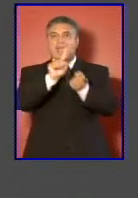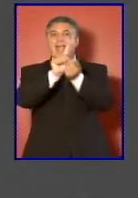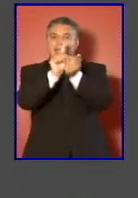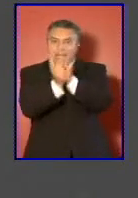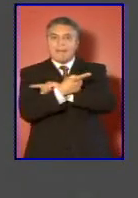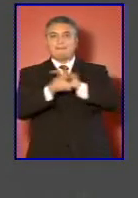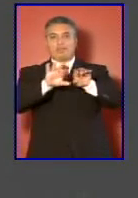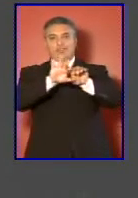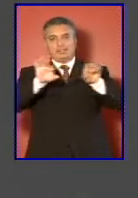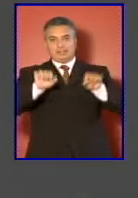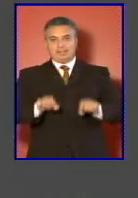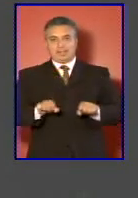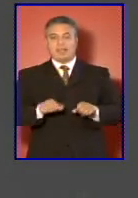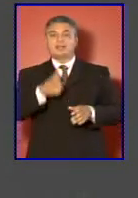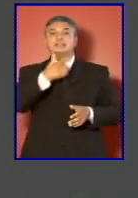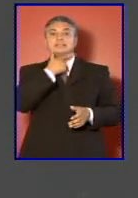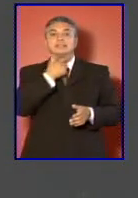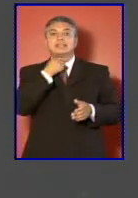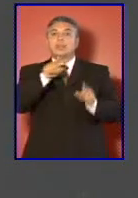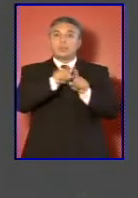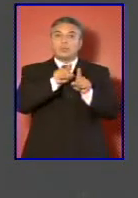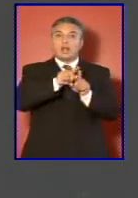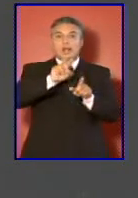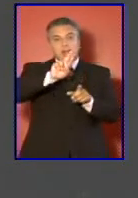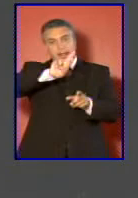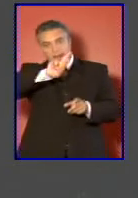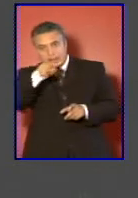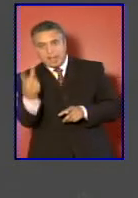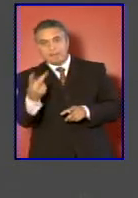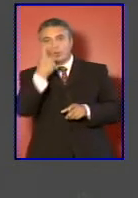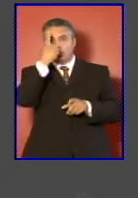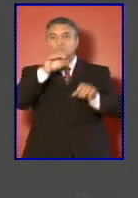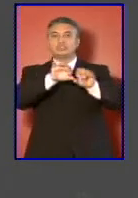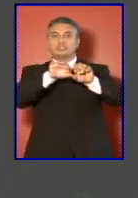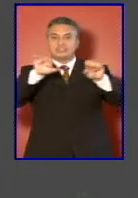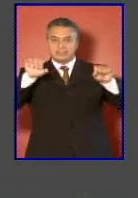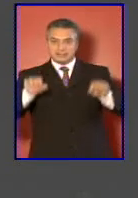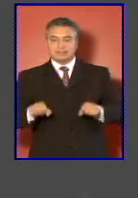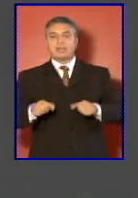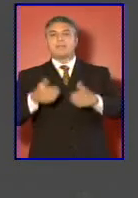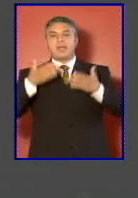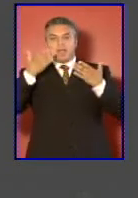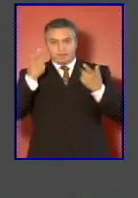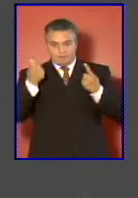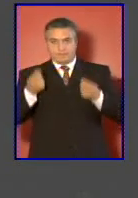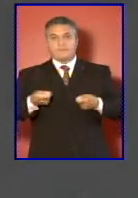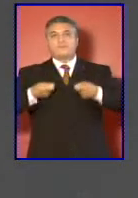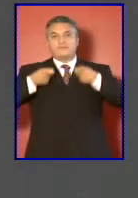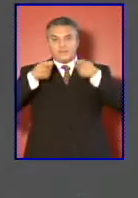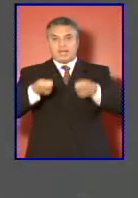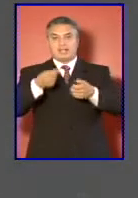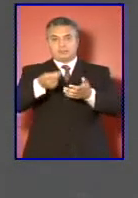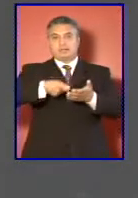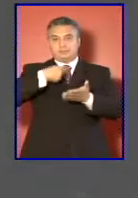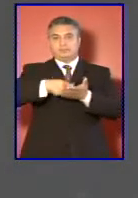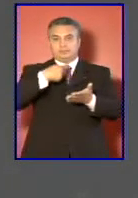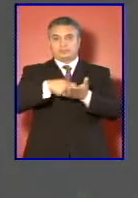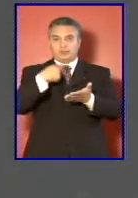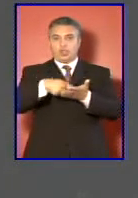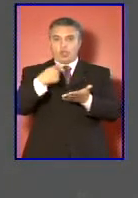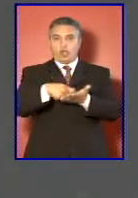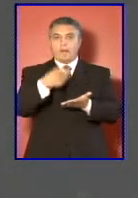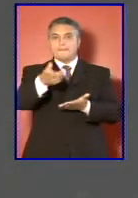trata de reemplazarlo por un sistema que financie las adquisiciones de las Fuerzas